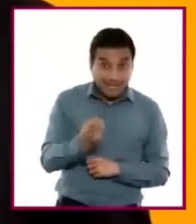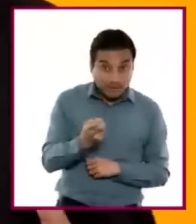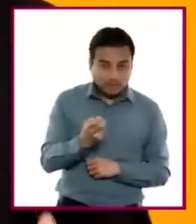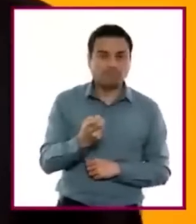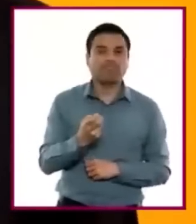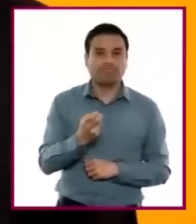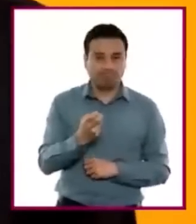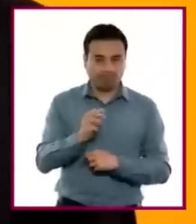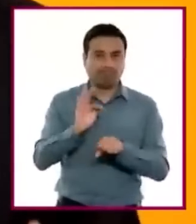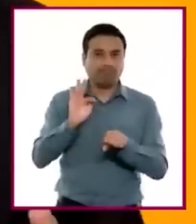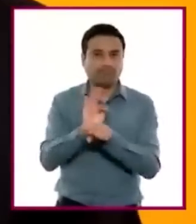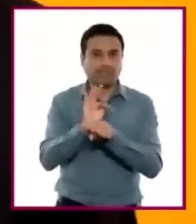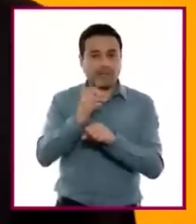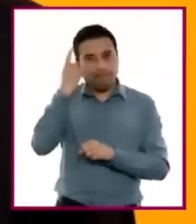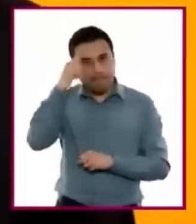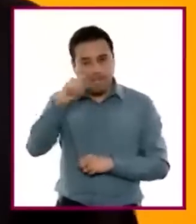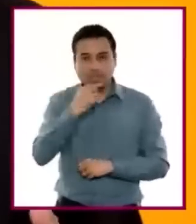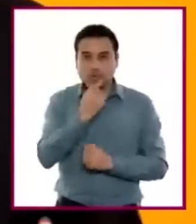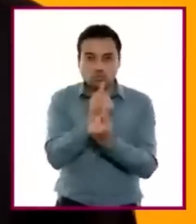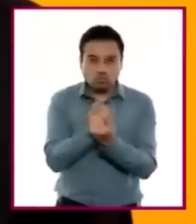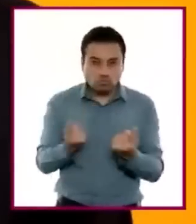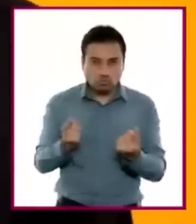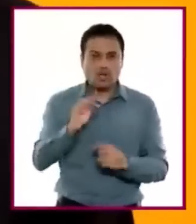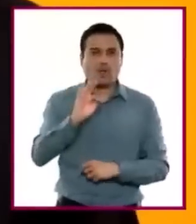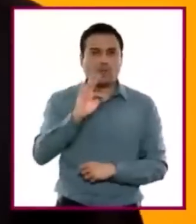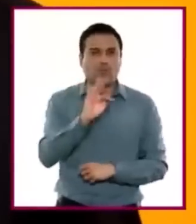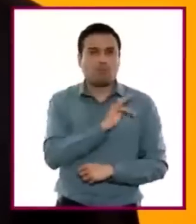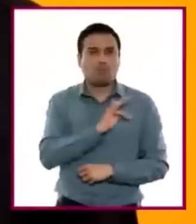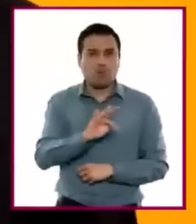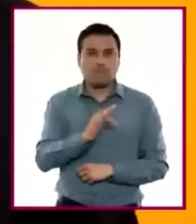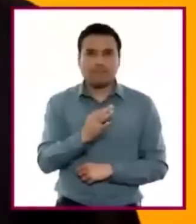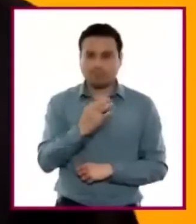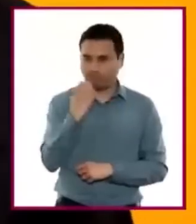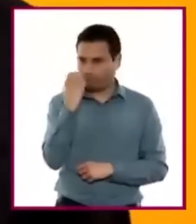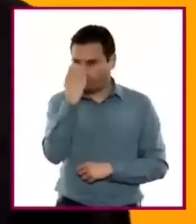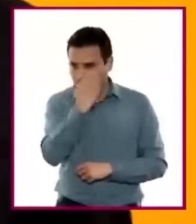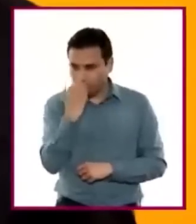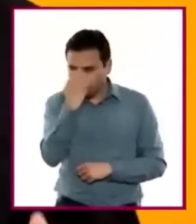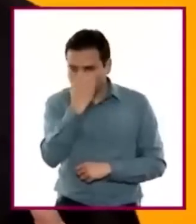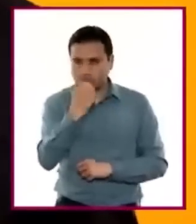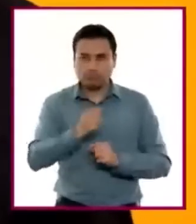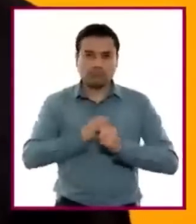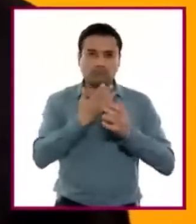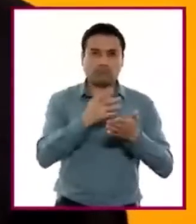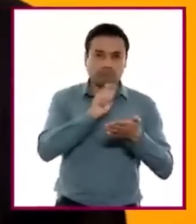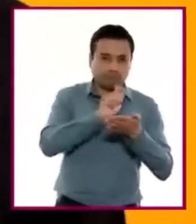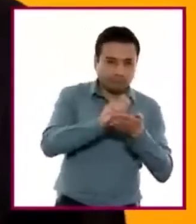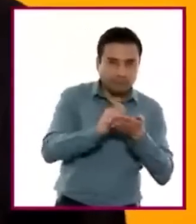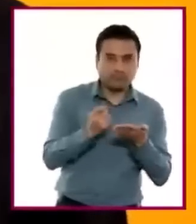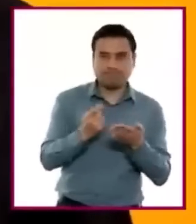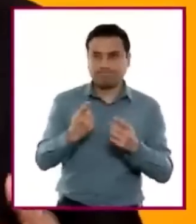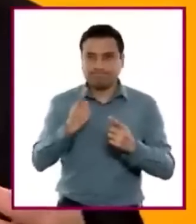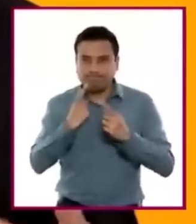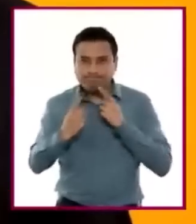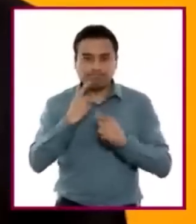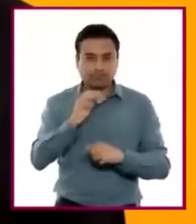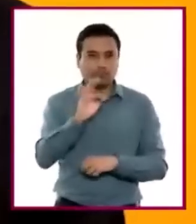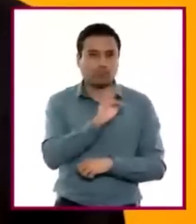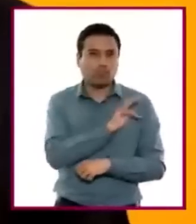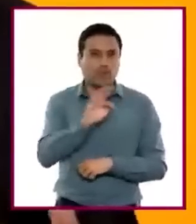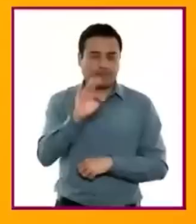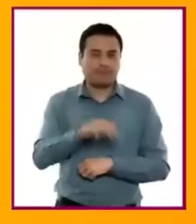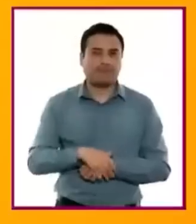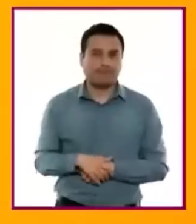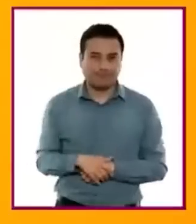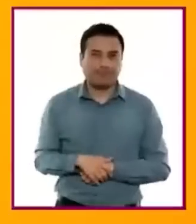oportunidad de interactuar, analizar y producir creaciones individuales o colectivas que entrelacen los contextos en los que se